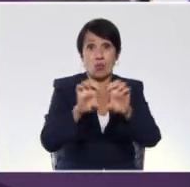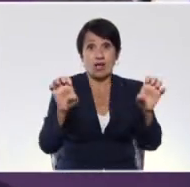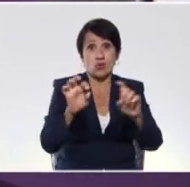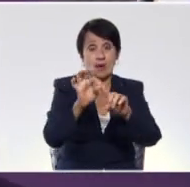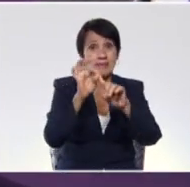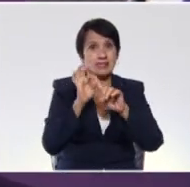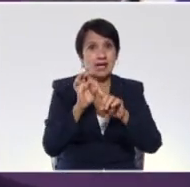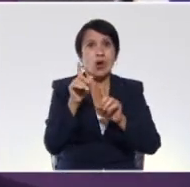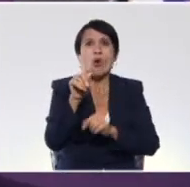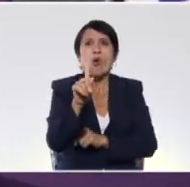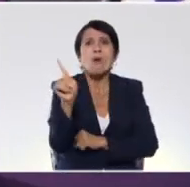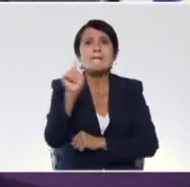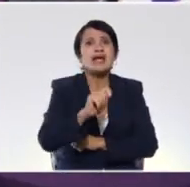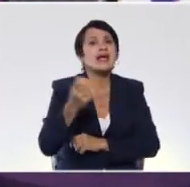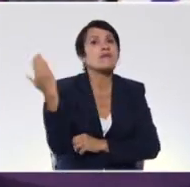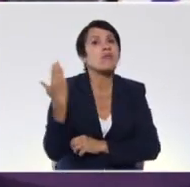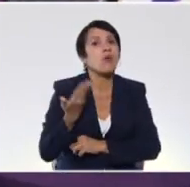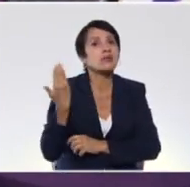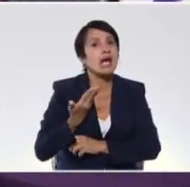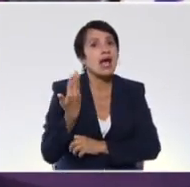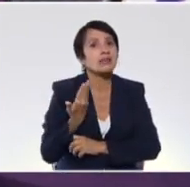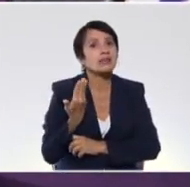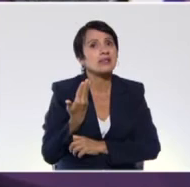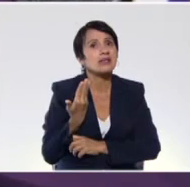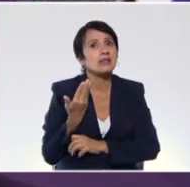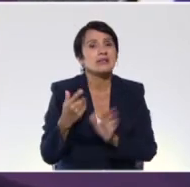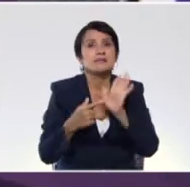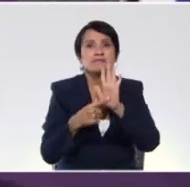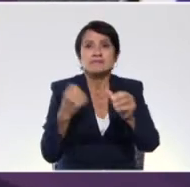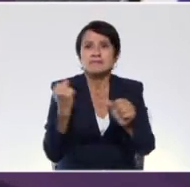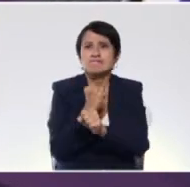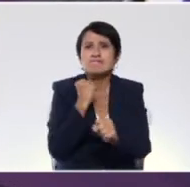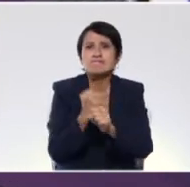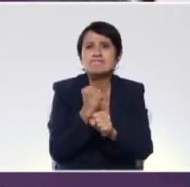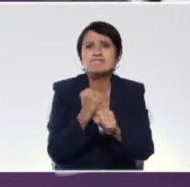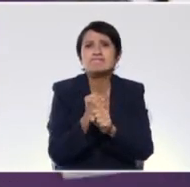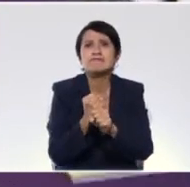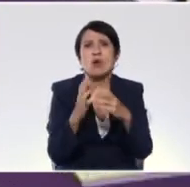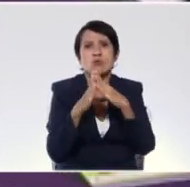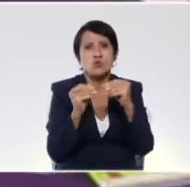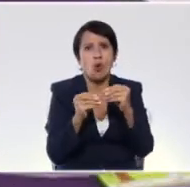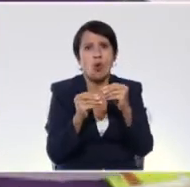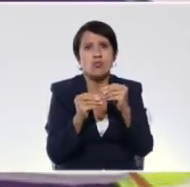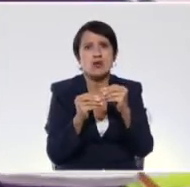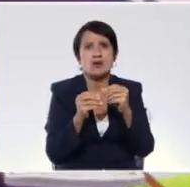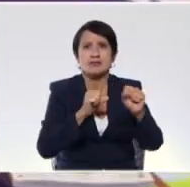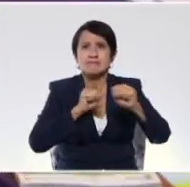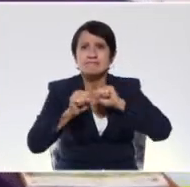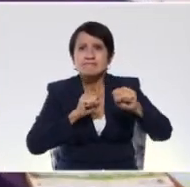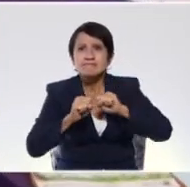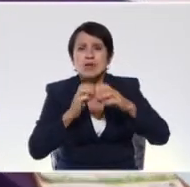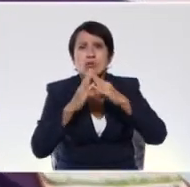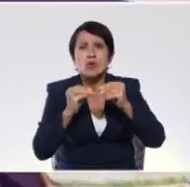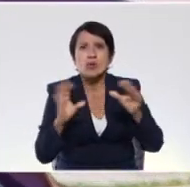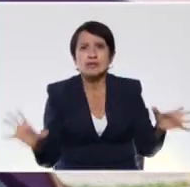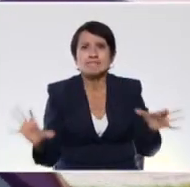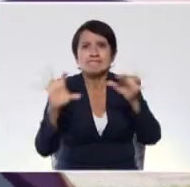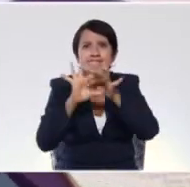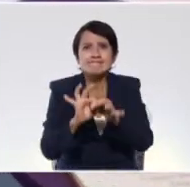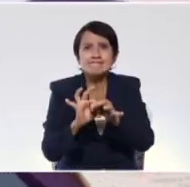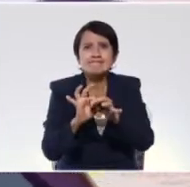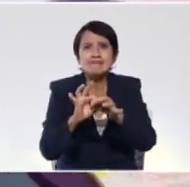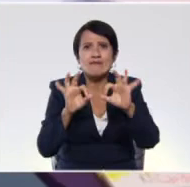espacio, un mes importante para nosotros, pues exaltamos ese trabajo que realizamos desde la articulación Familia, Escuela,